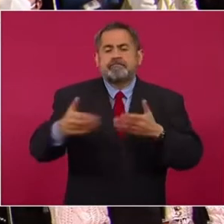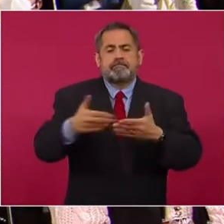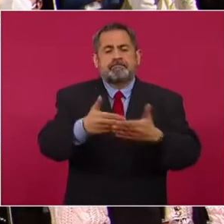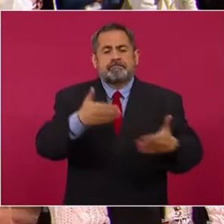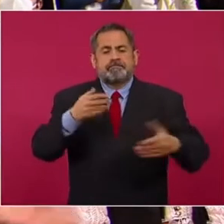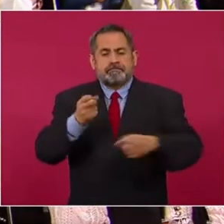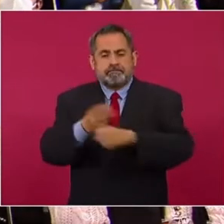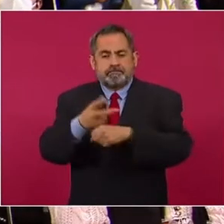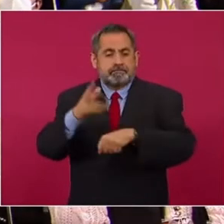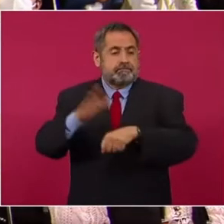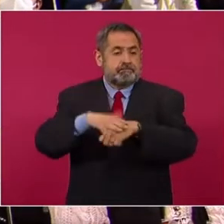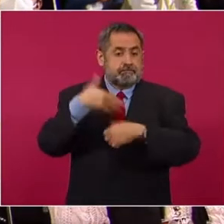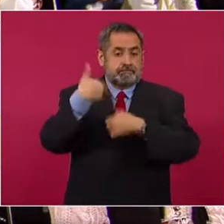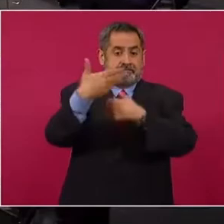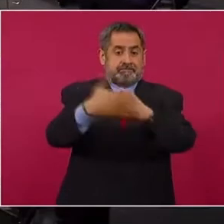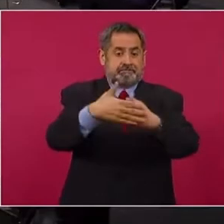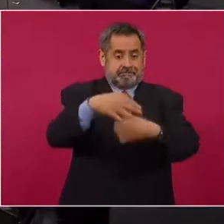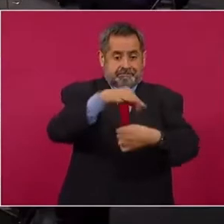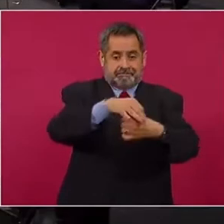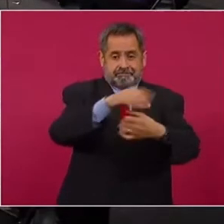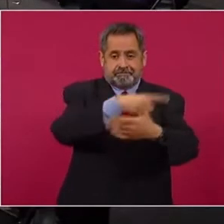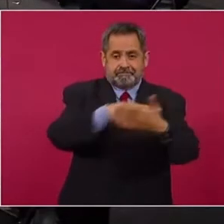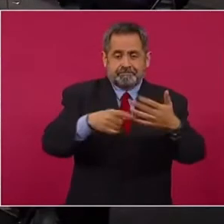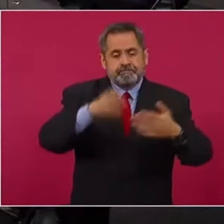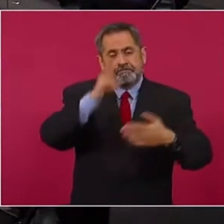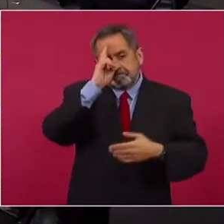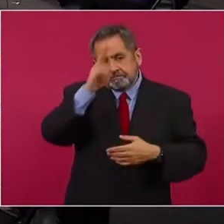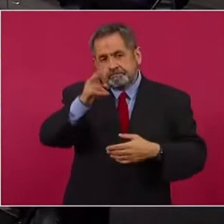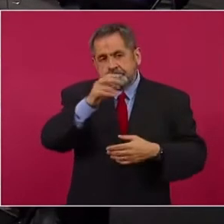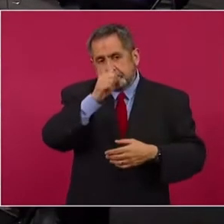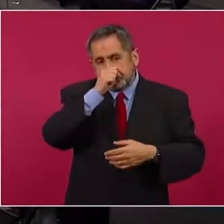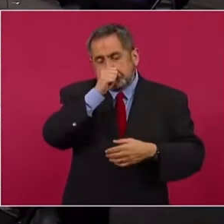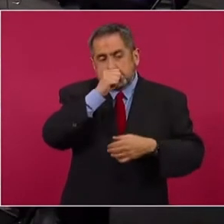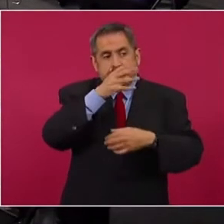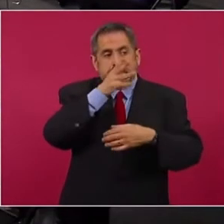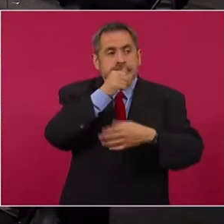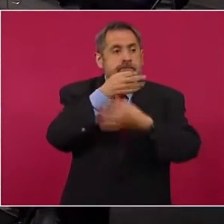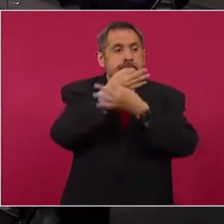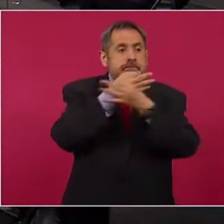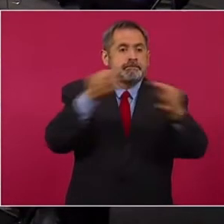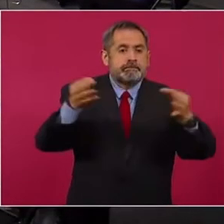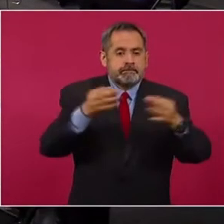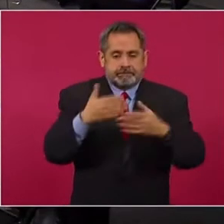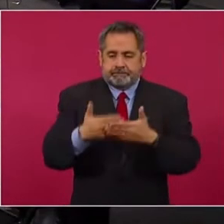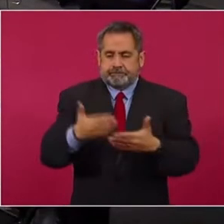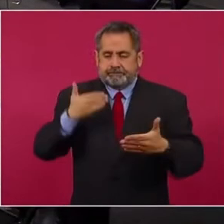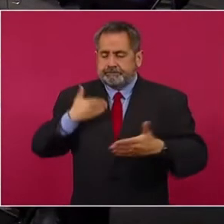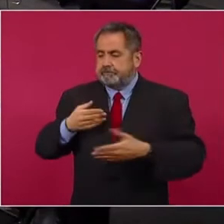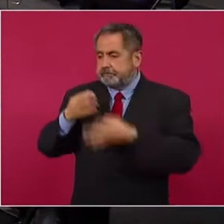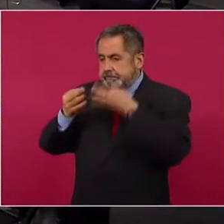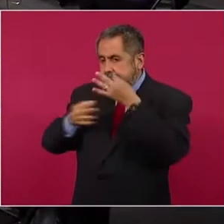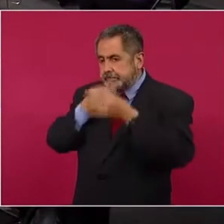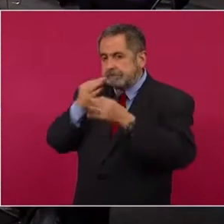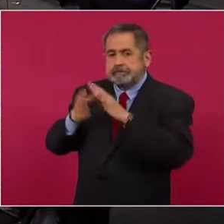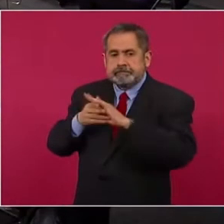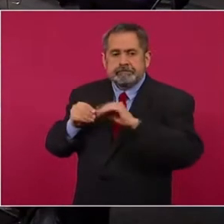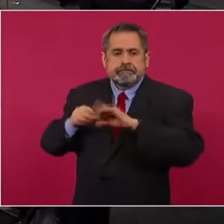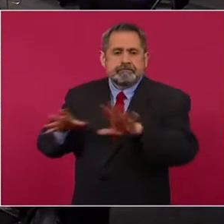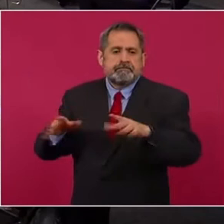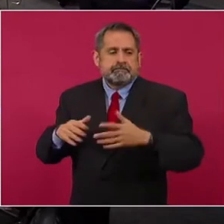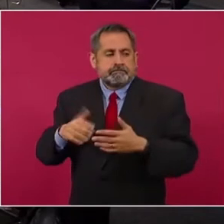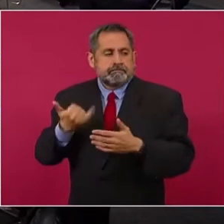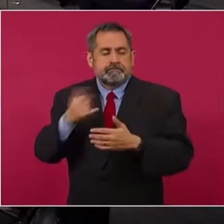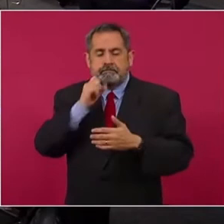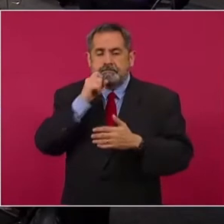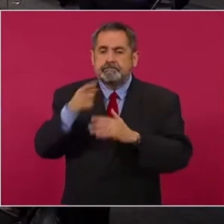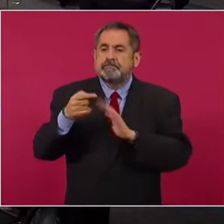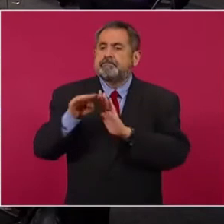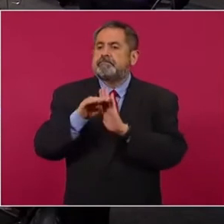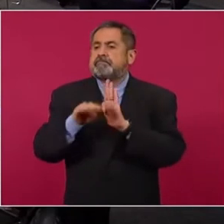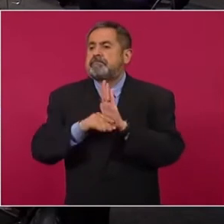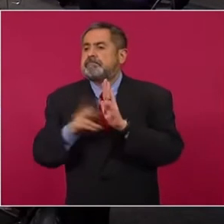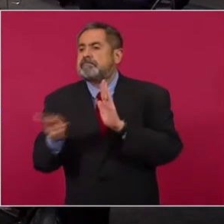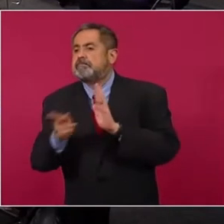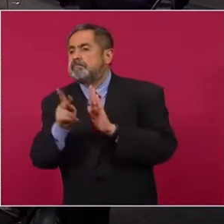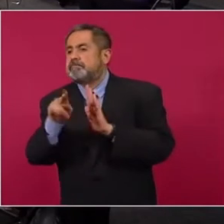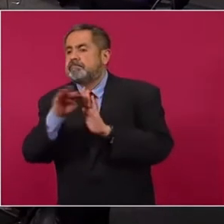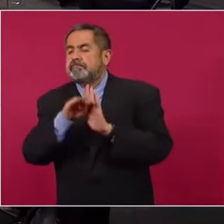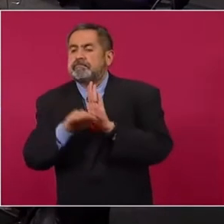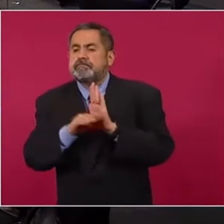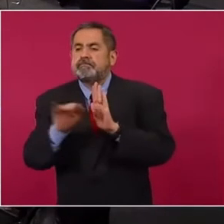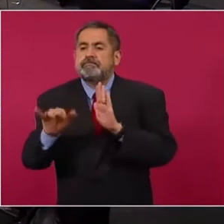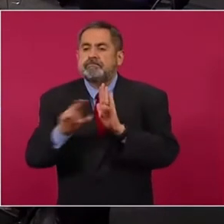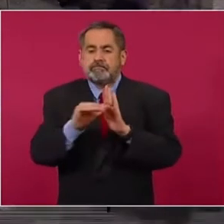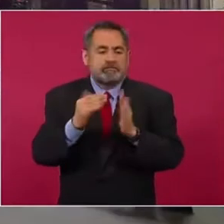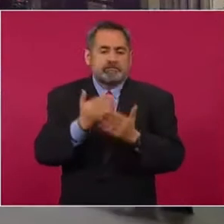las medidas electorales que se podrían colocar en los seis estados y bueno pues ahorita también por la consulta ciudadana. No sé si usted